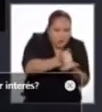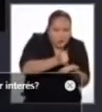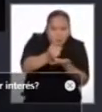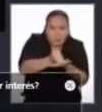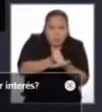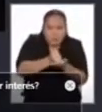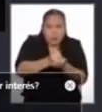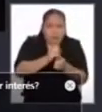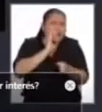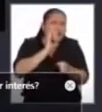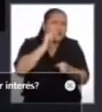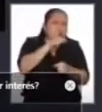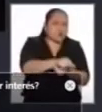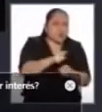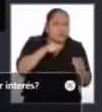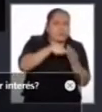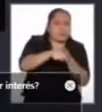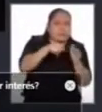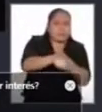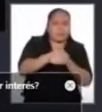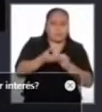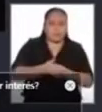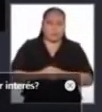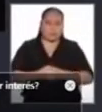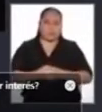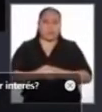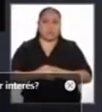gente, que está contaminando y que está matando.